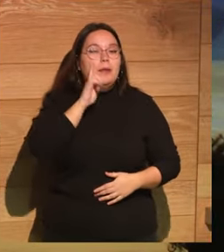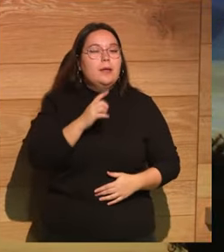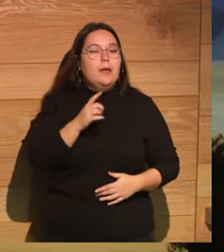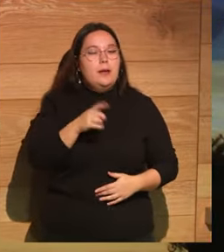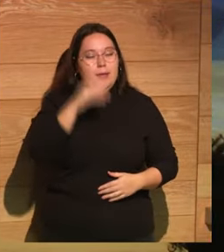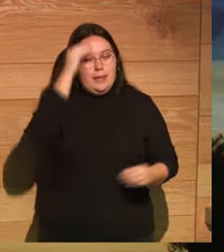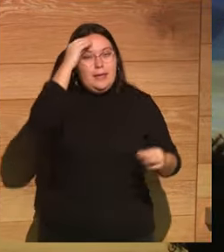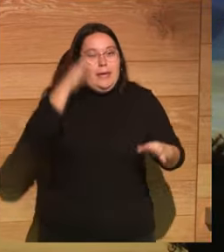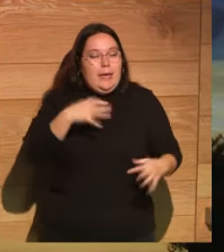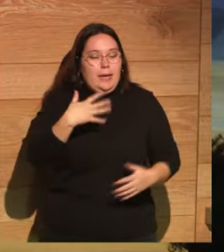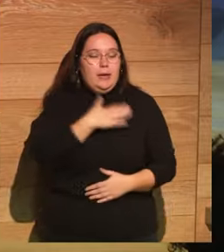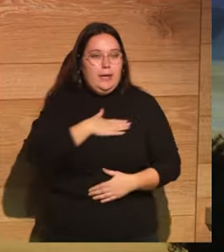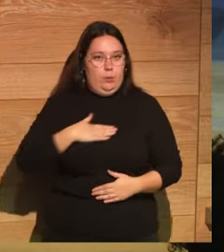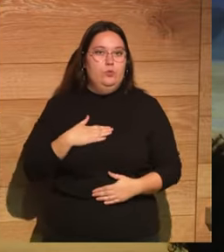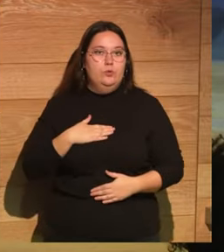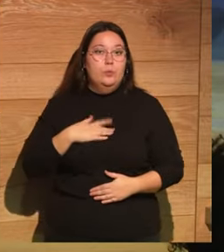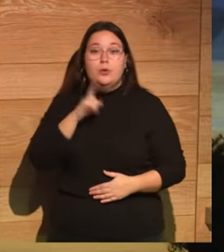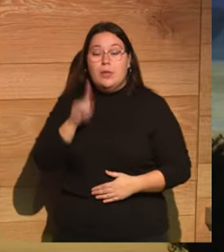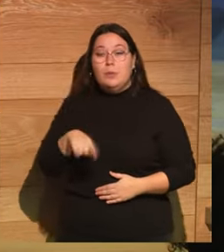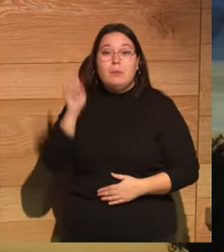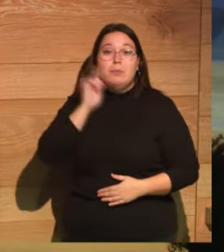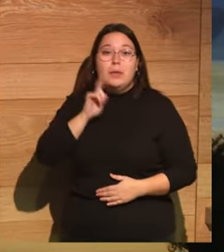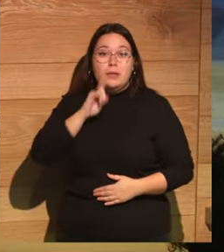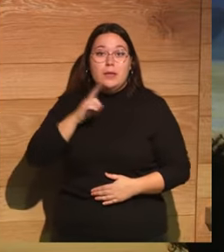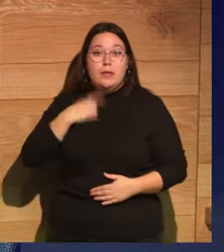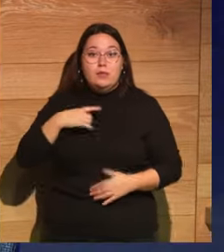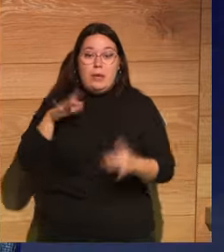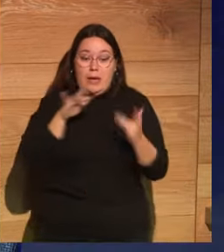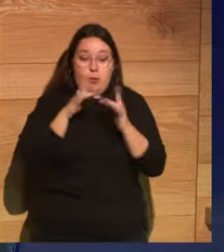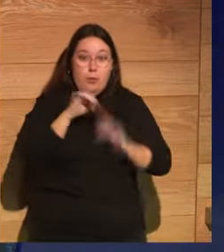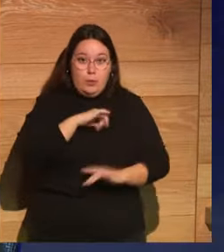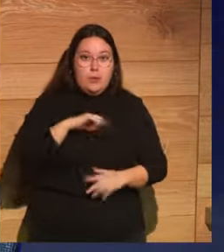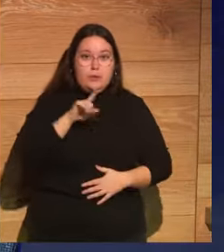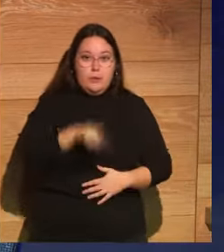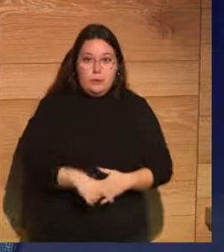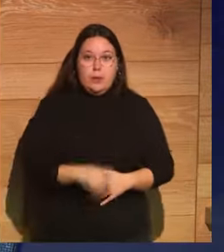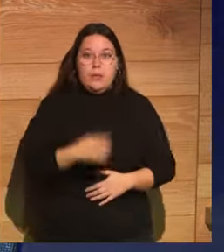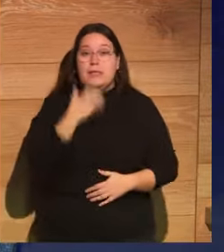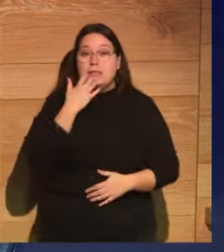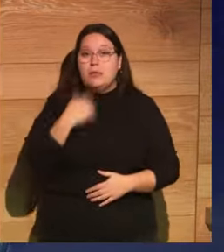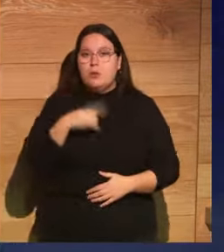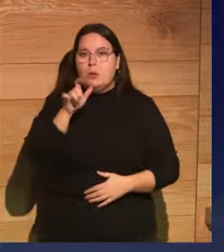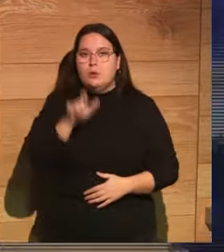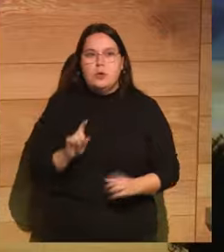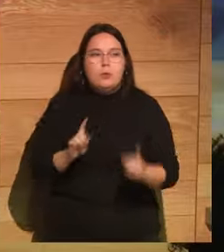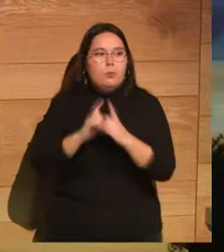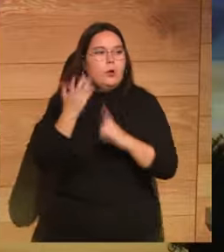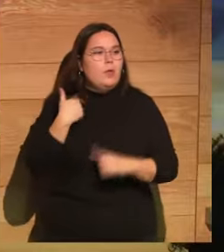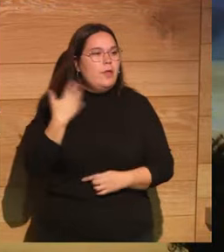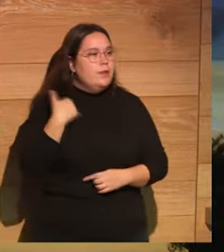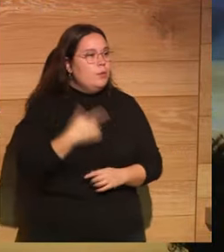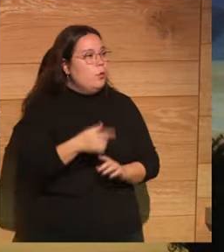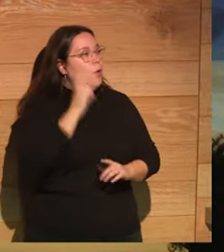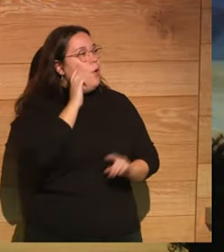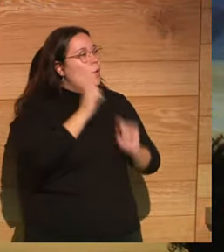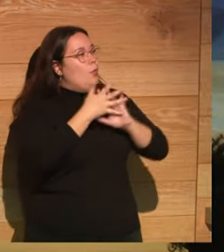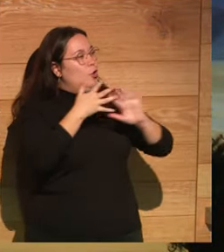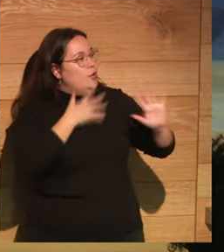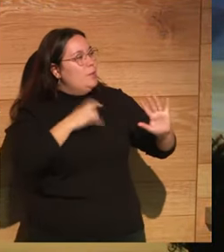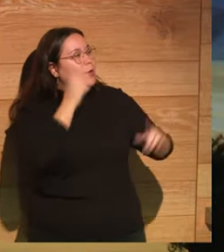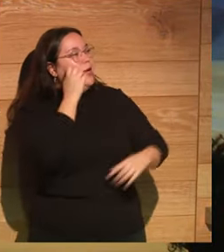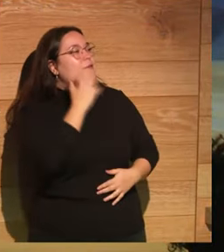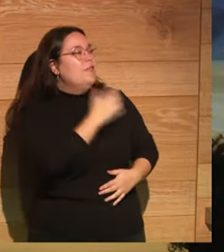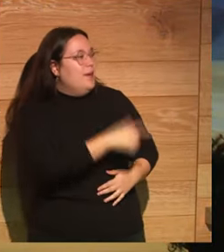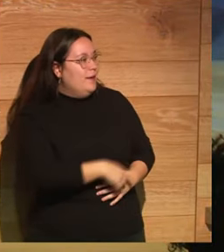que es el cine. Pero también queremos creer estas mentiras en nuestras relaciones personales. Cuando te encuentras con alguien, ¿hace cuánto tiempo que no nos ves? ¡Qué bien